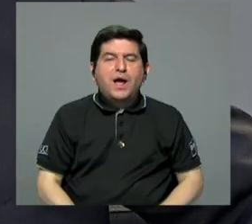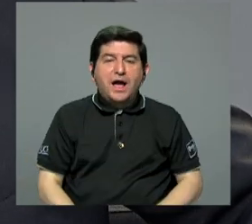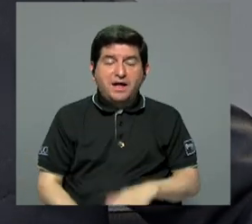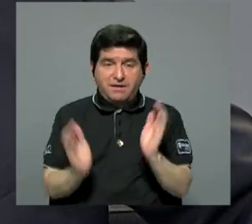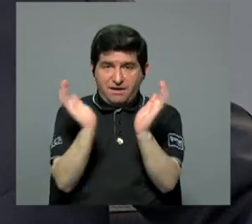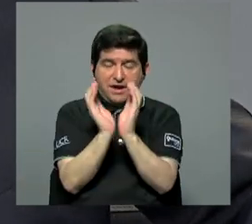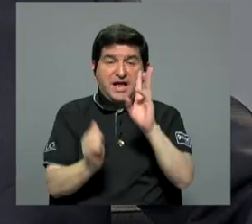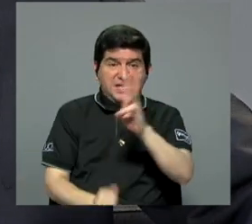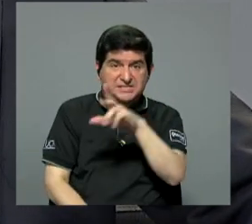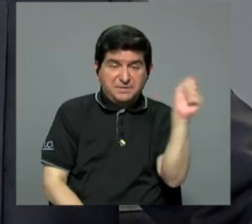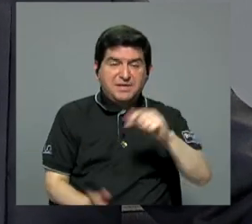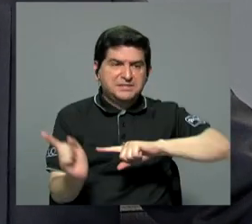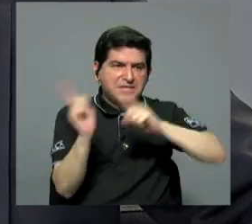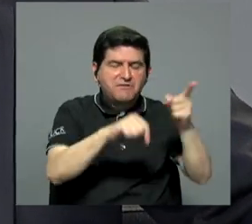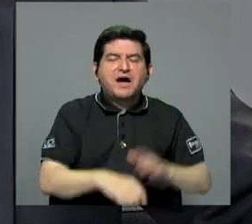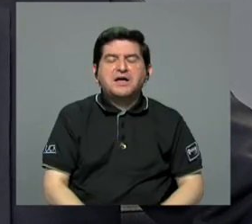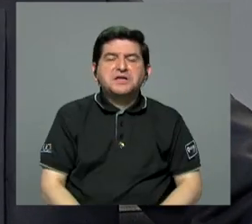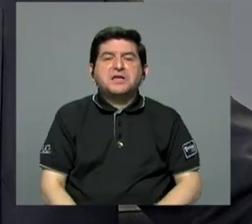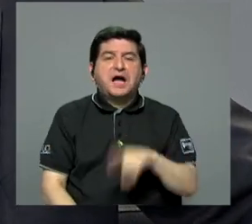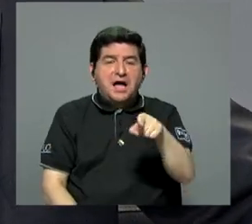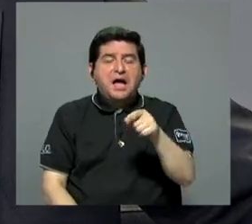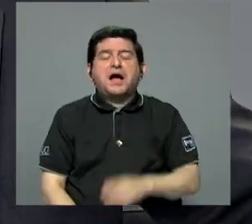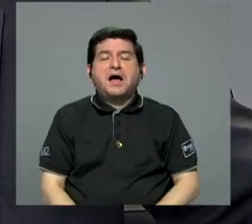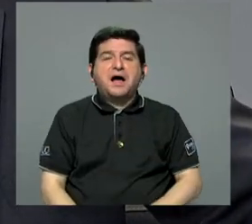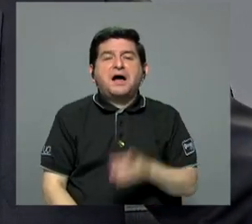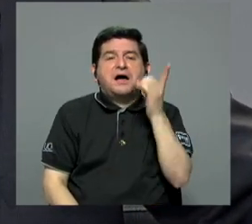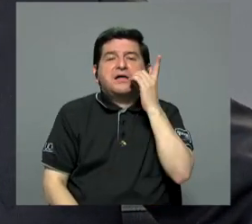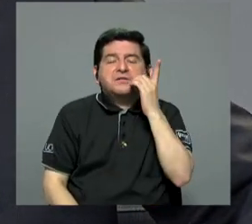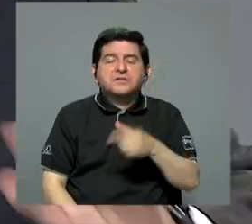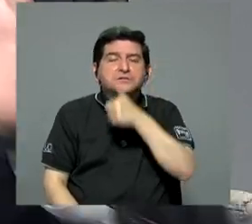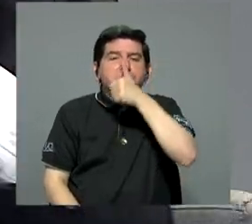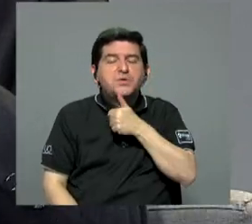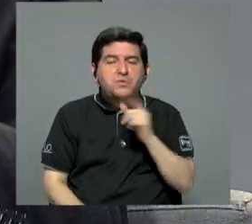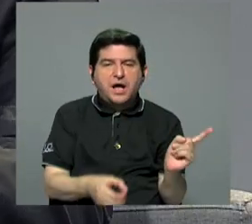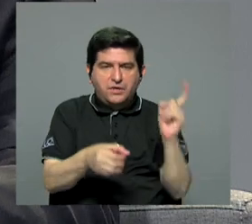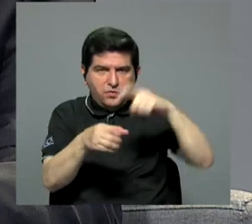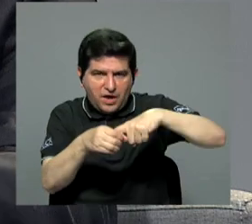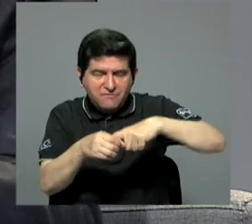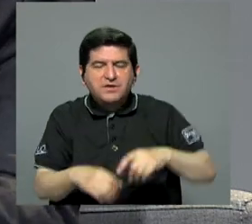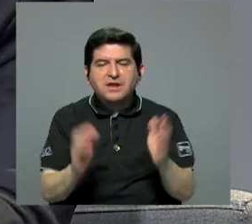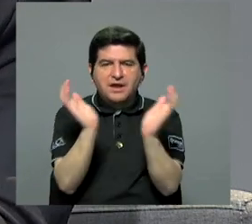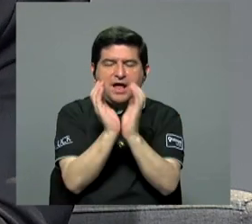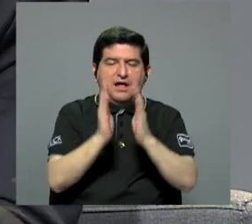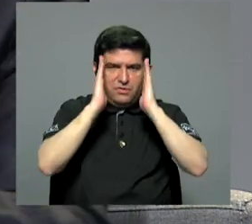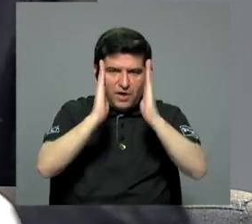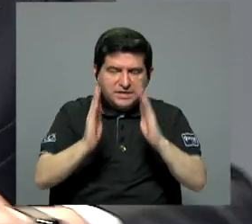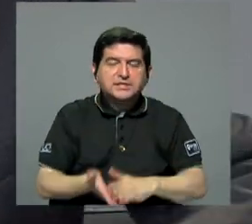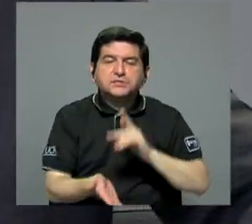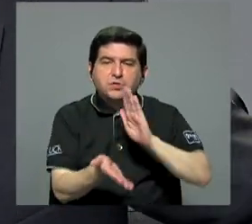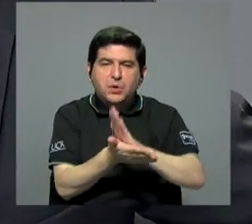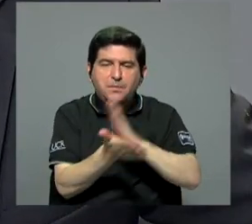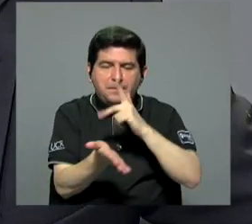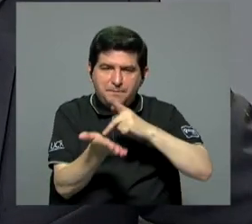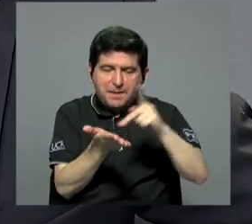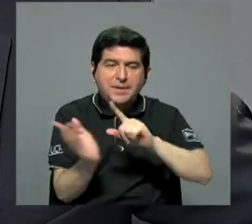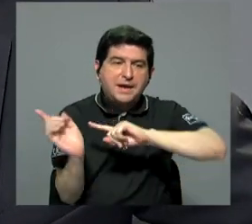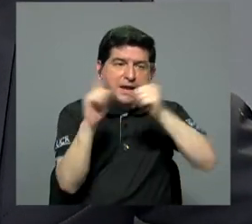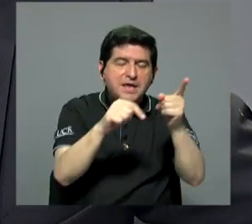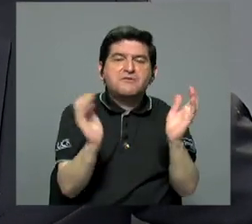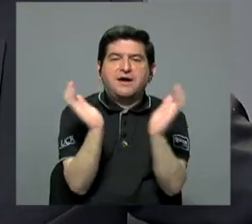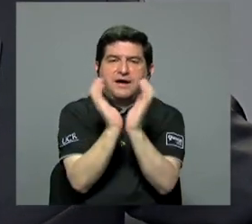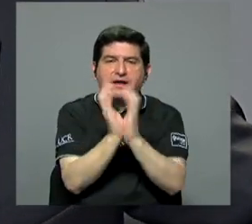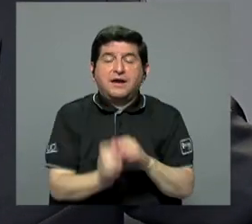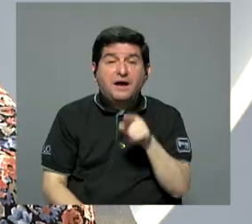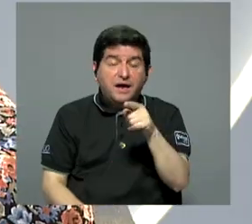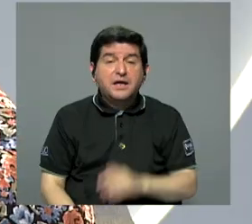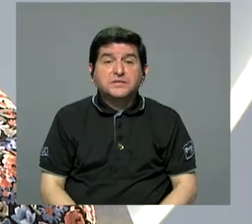meses, andate donde el odontólogo privado que está afiliado a la caja, te atiende, te hace la factura y vas a la caja y llevas